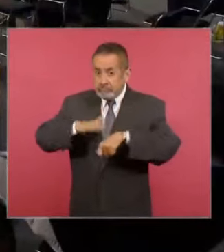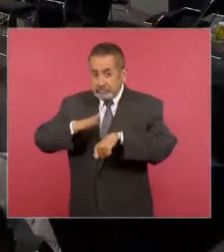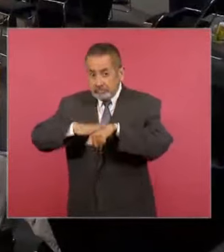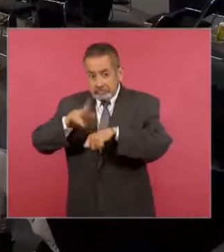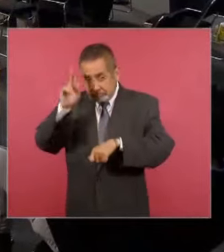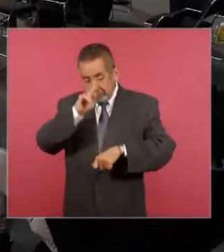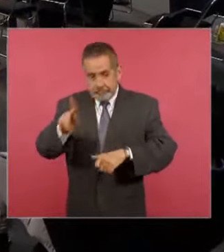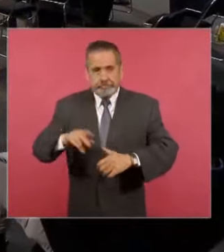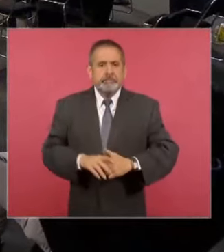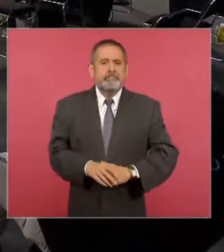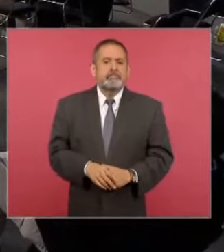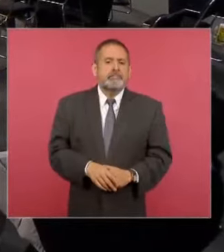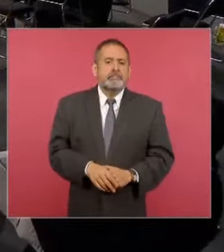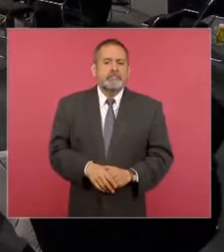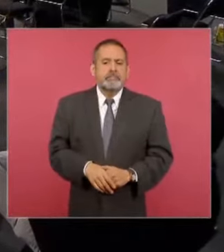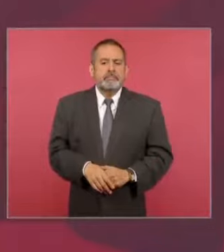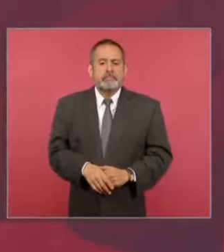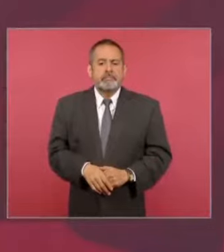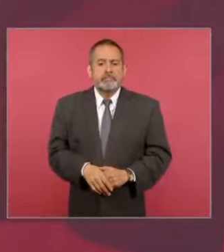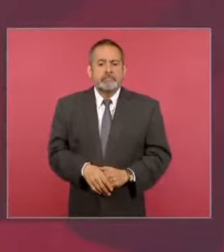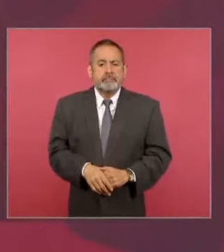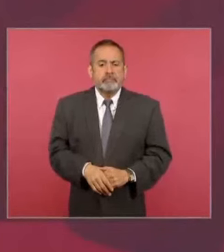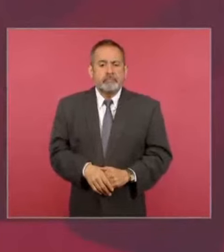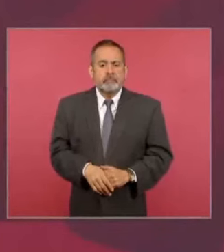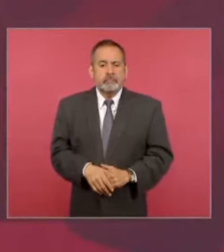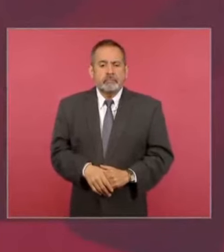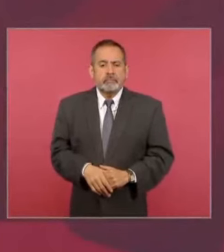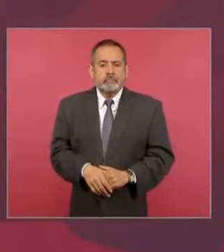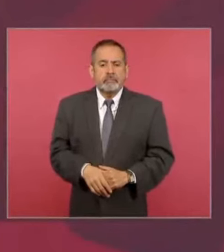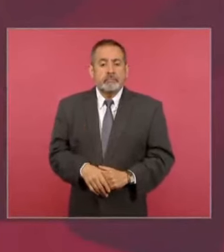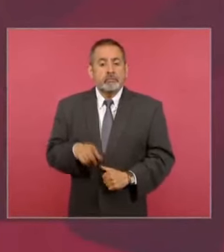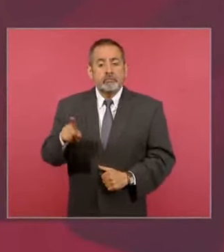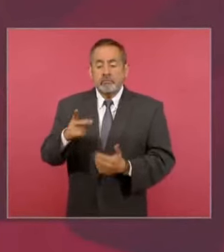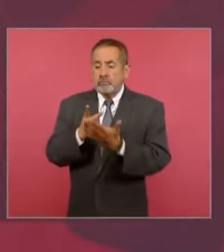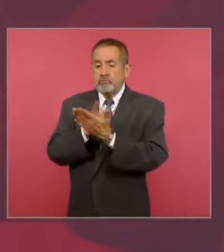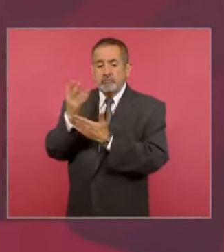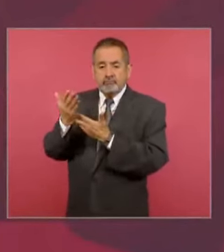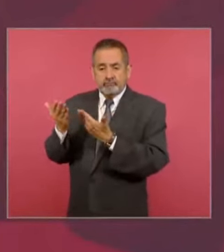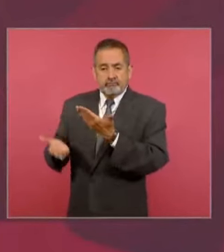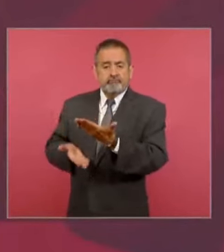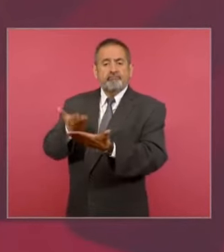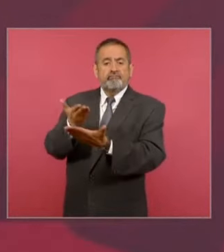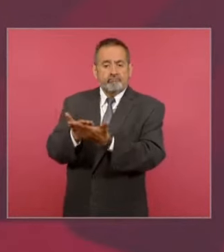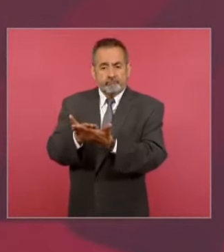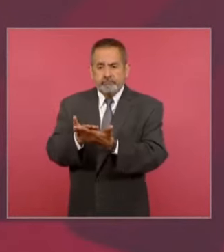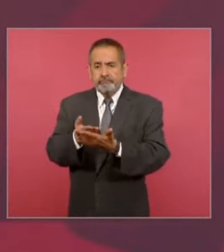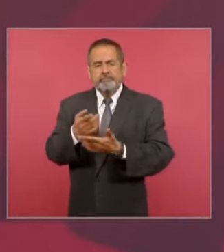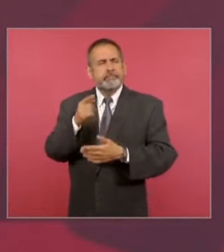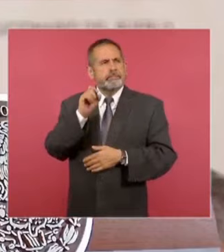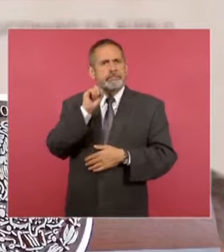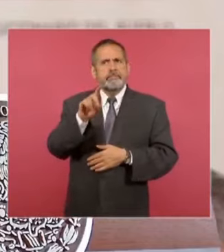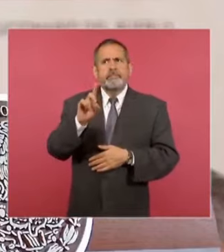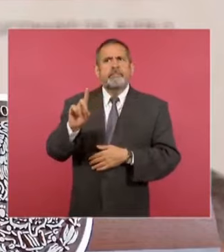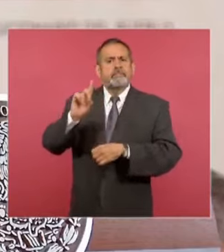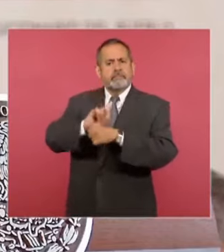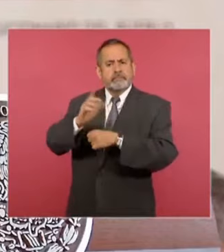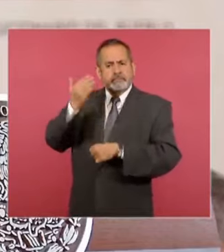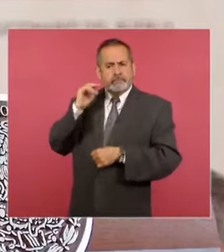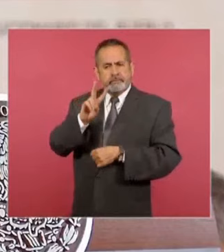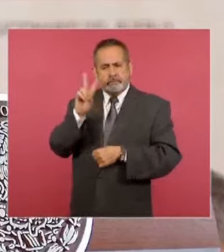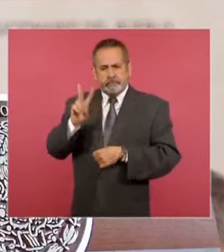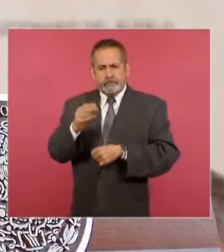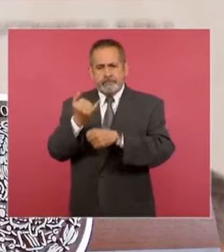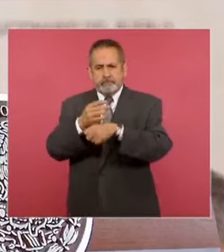Bueno, es un proyecto presentado, por cierto, informamos, el viernes fue